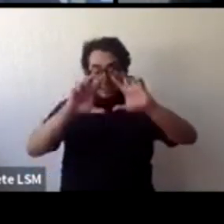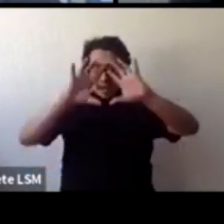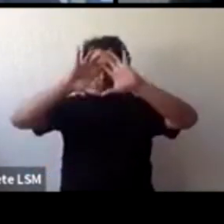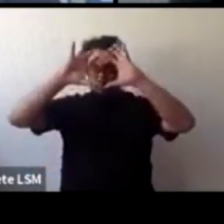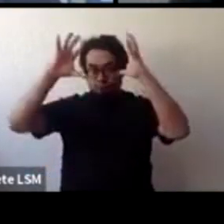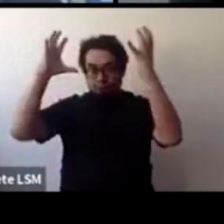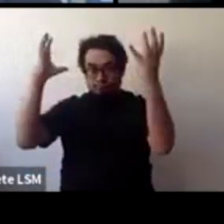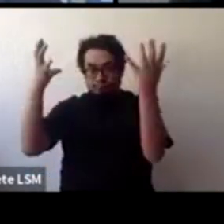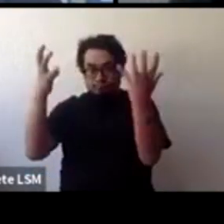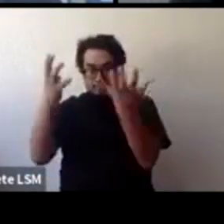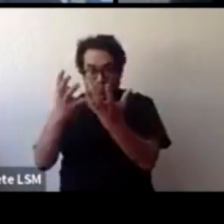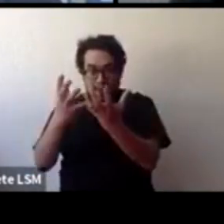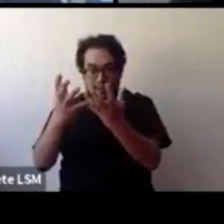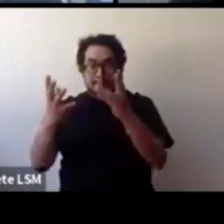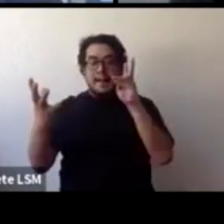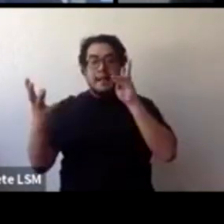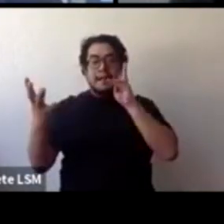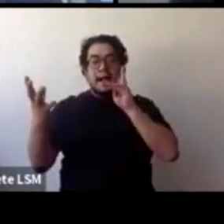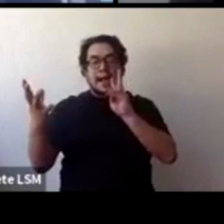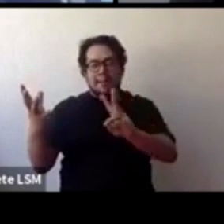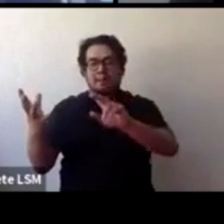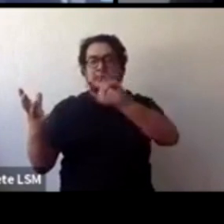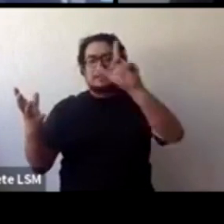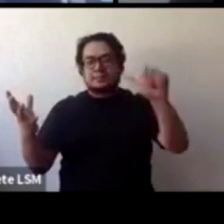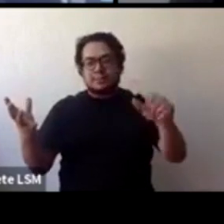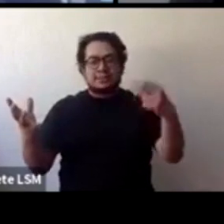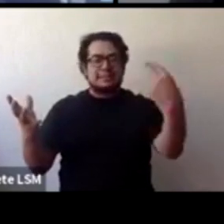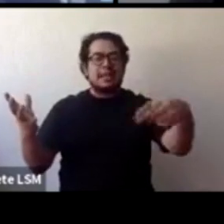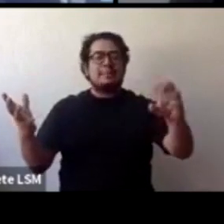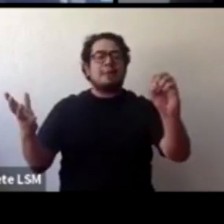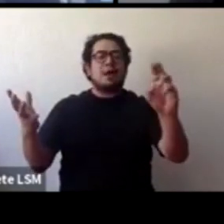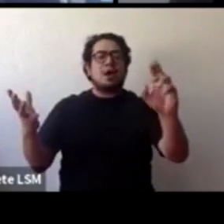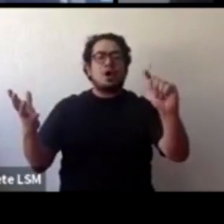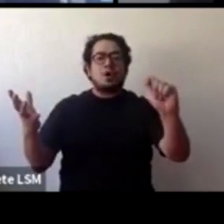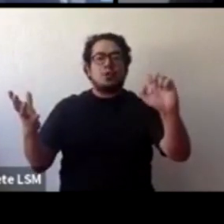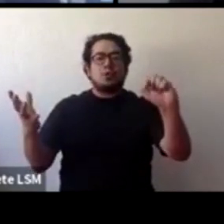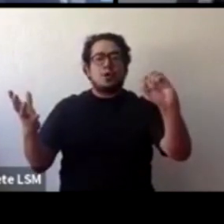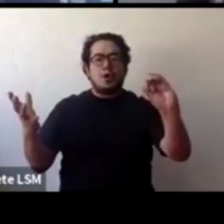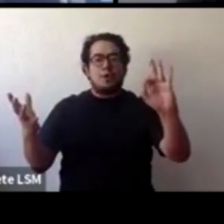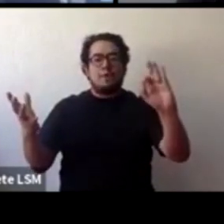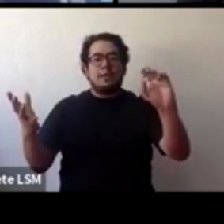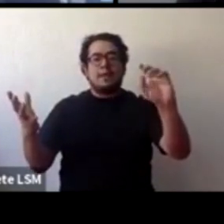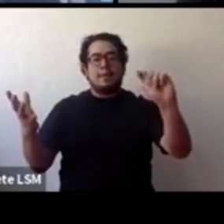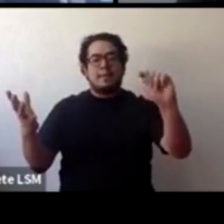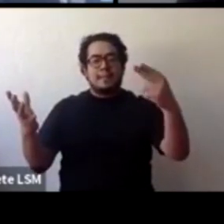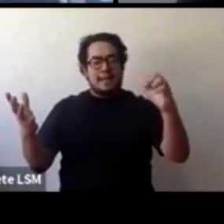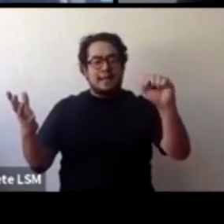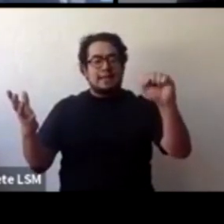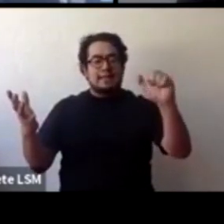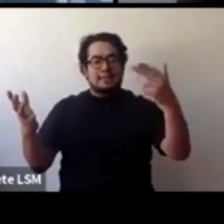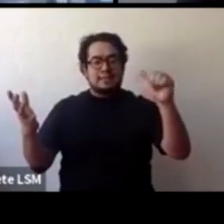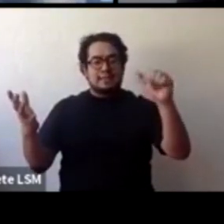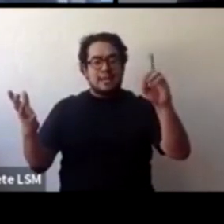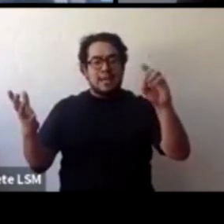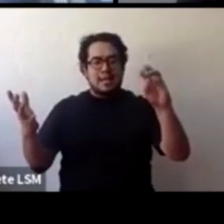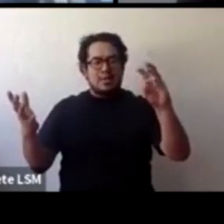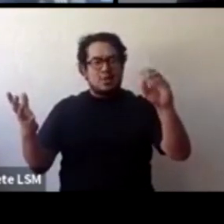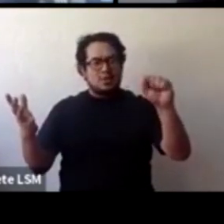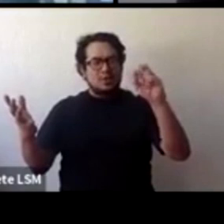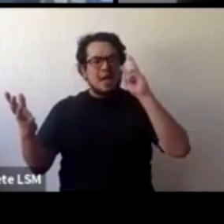Out of the Shadows Index, lo puedo mandar después, y cada país, incluso México, miramos algo como